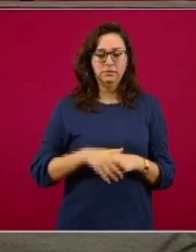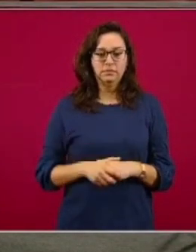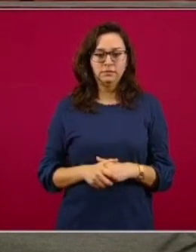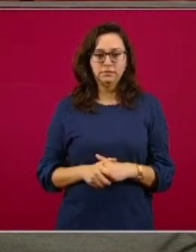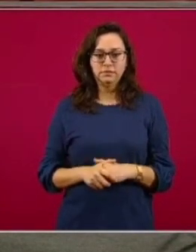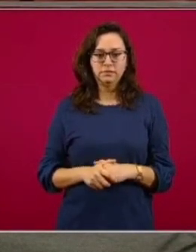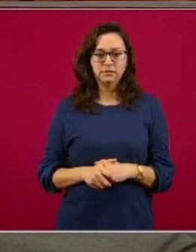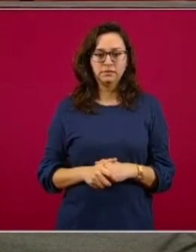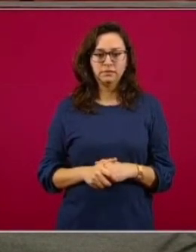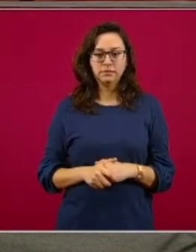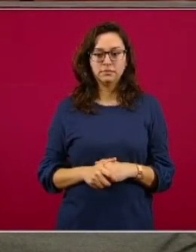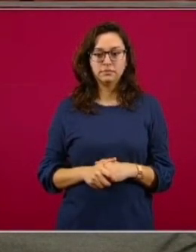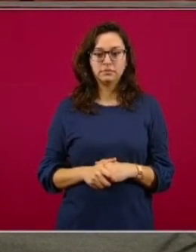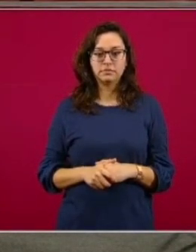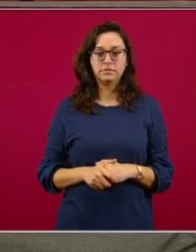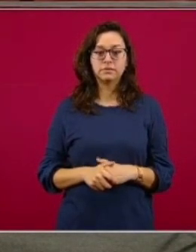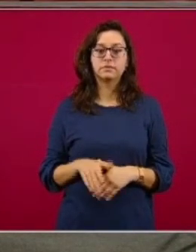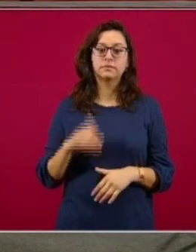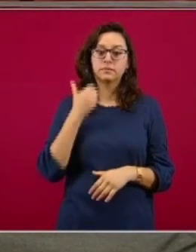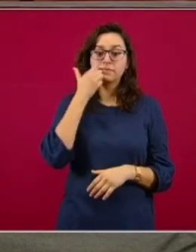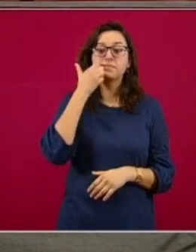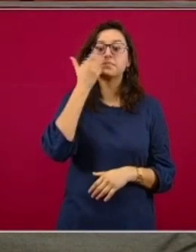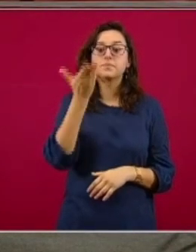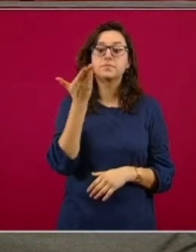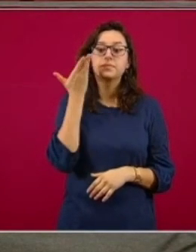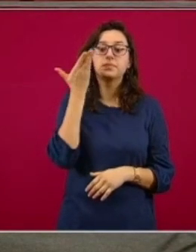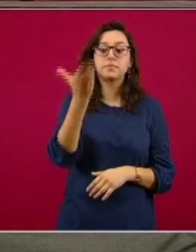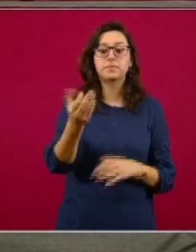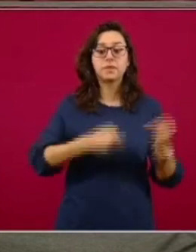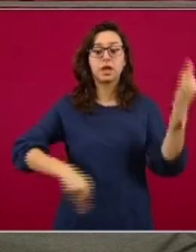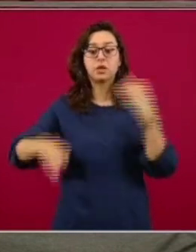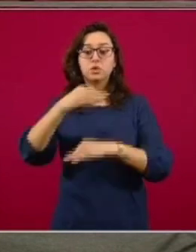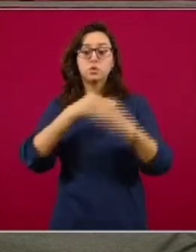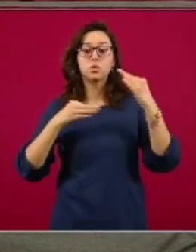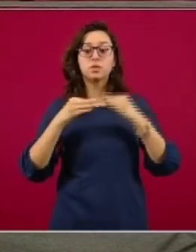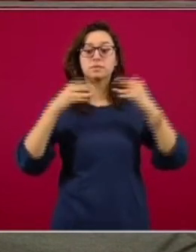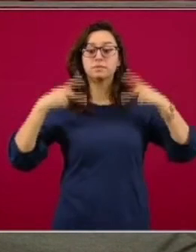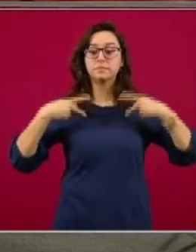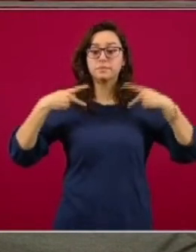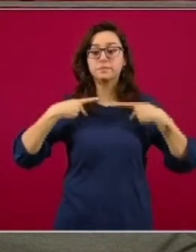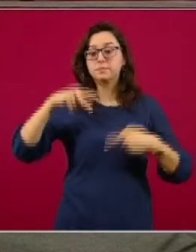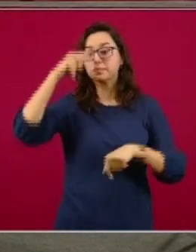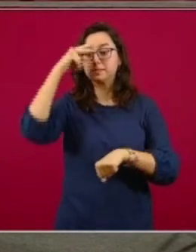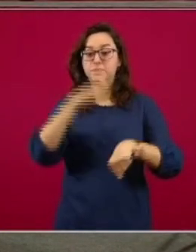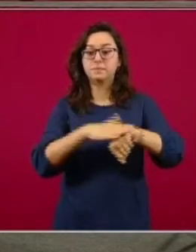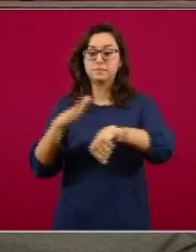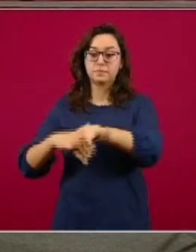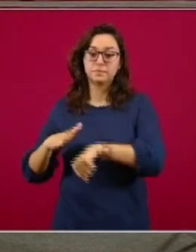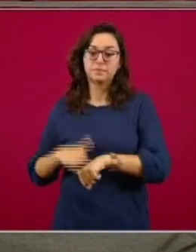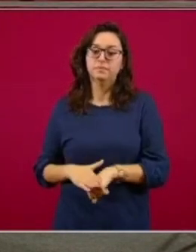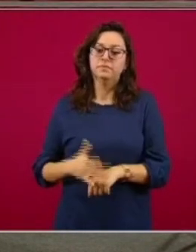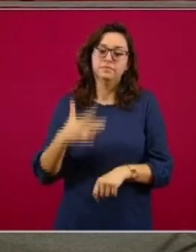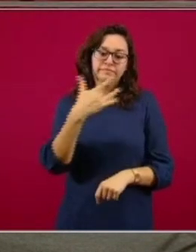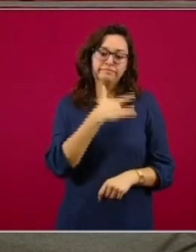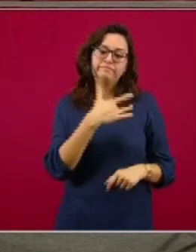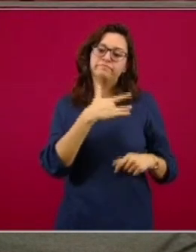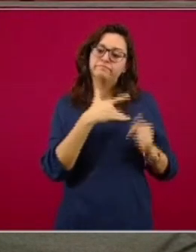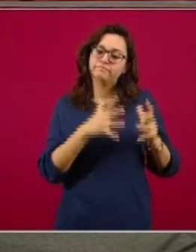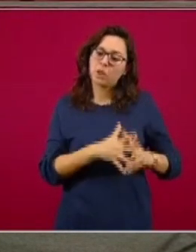Y hoy quiero pedirles que a todos y todas los mexicanos que seamos generosos.